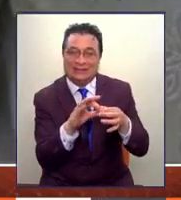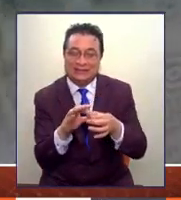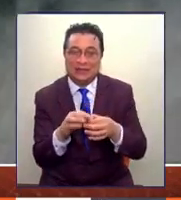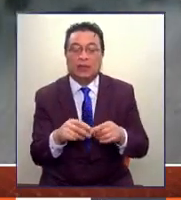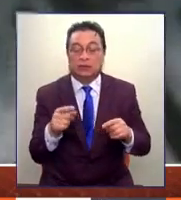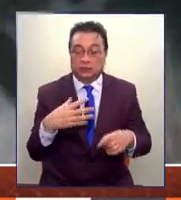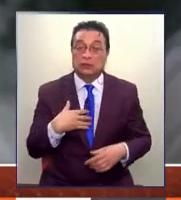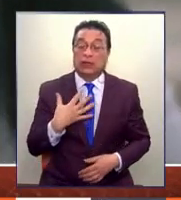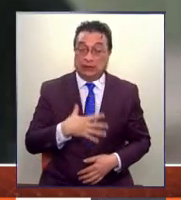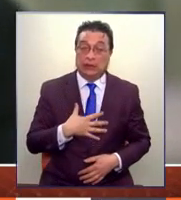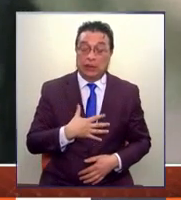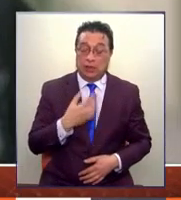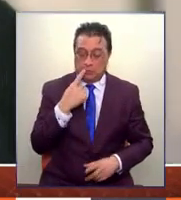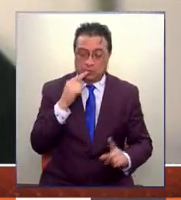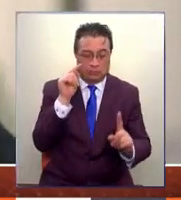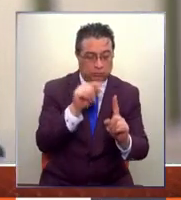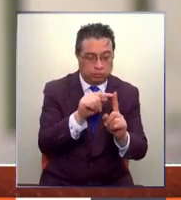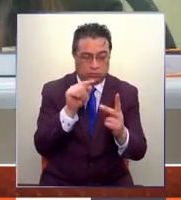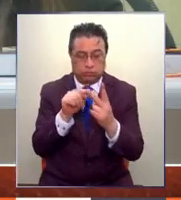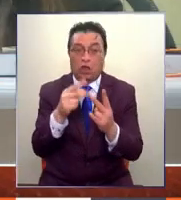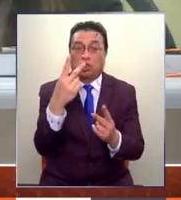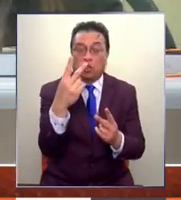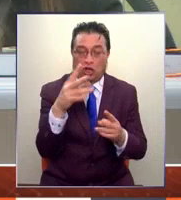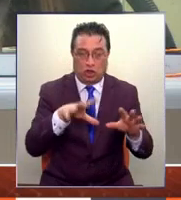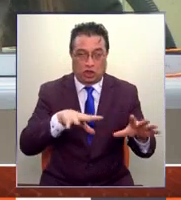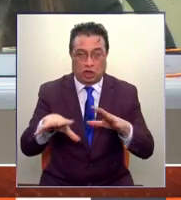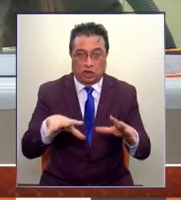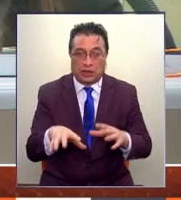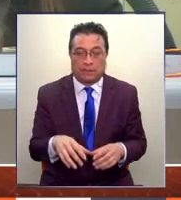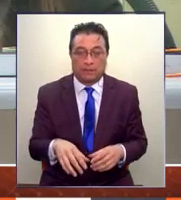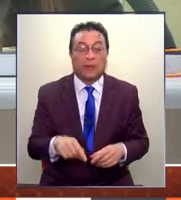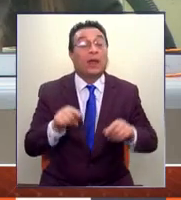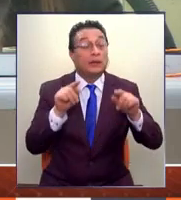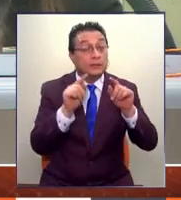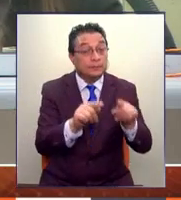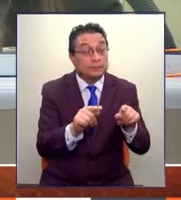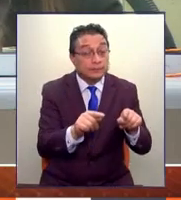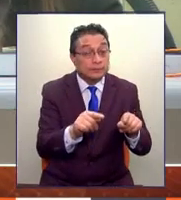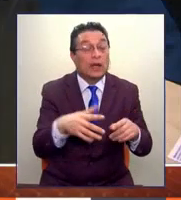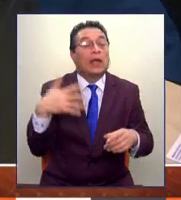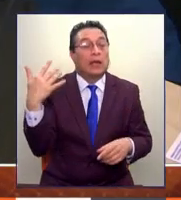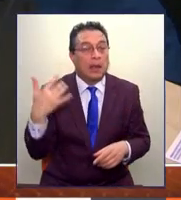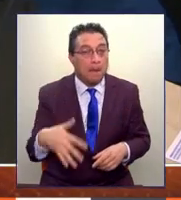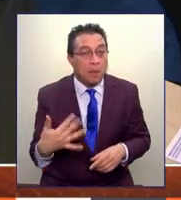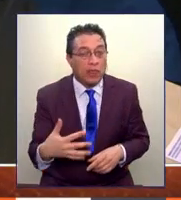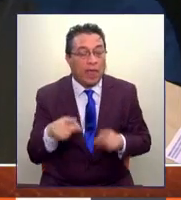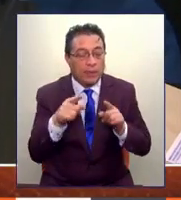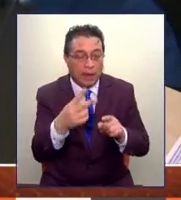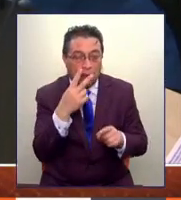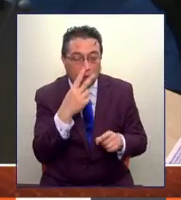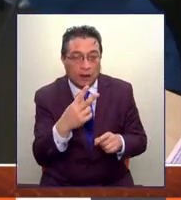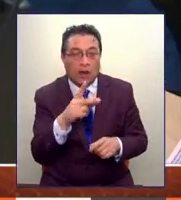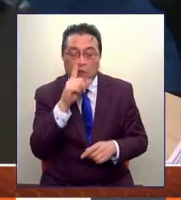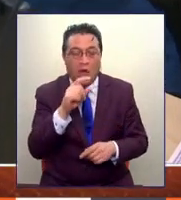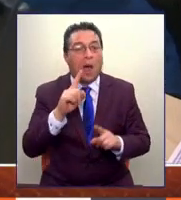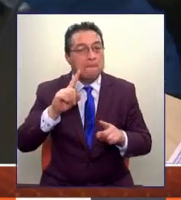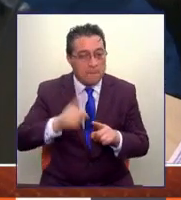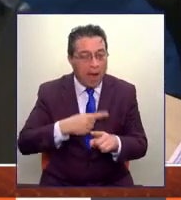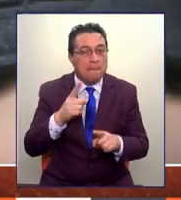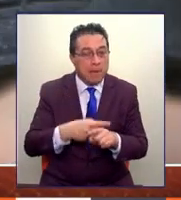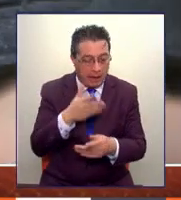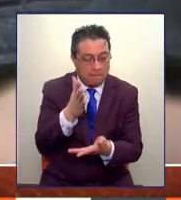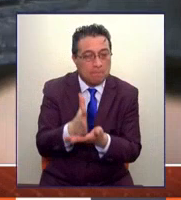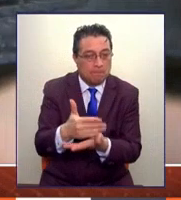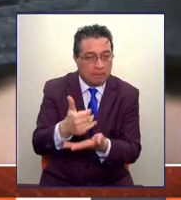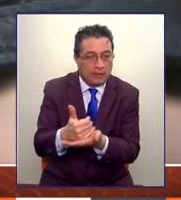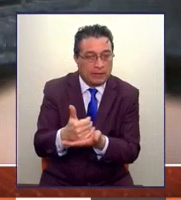apuntar a dos ideas, Connie, finales. Acá es importante tener a la vista que van a seguir habiendo medidas, por la sencilla razón